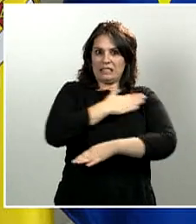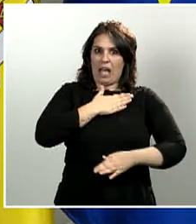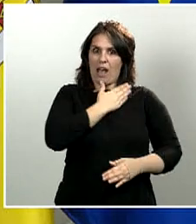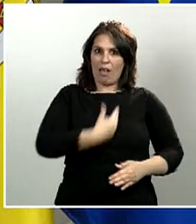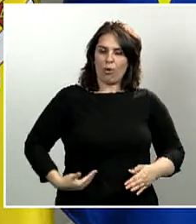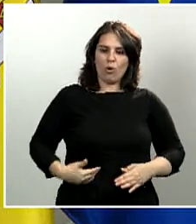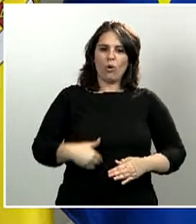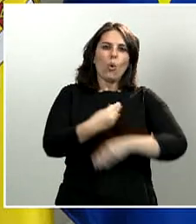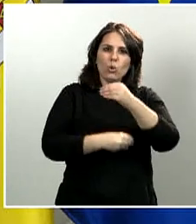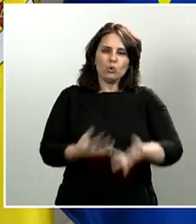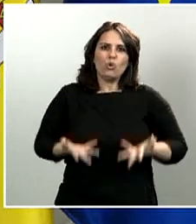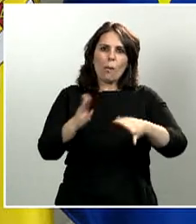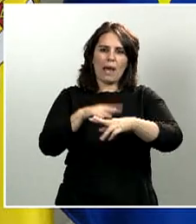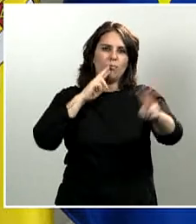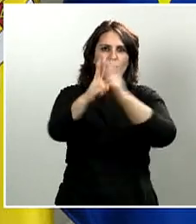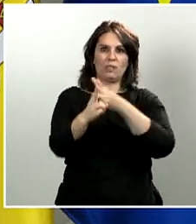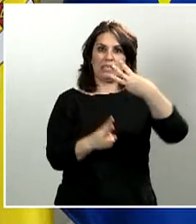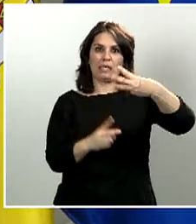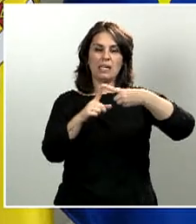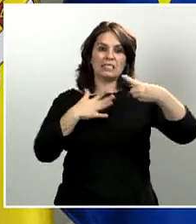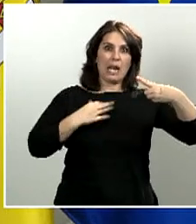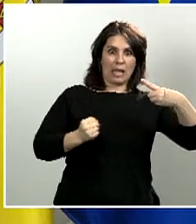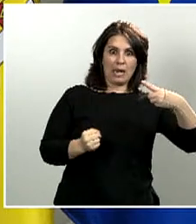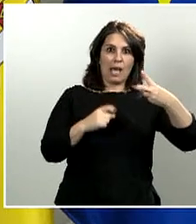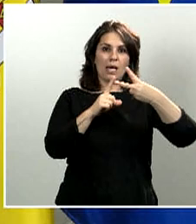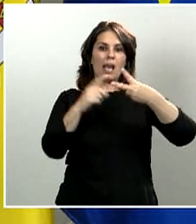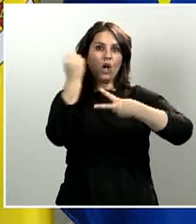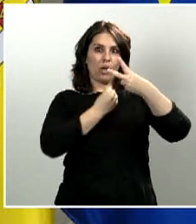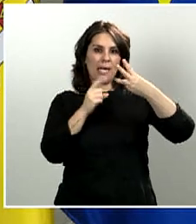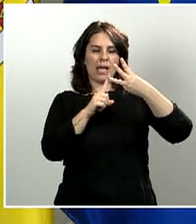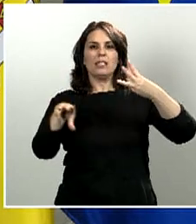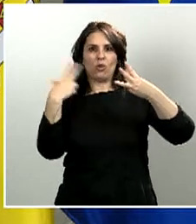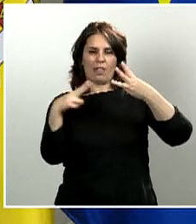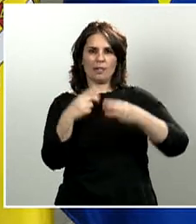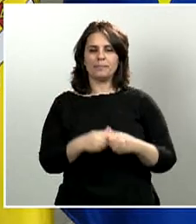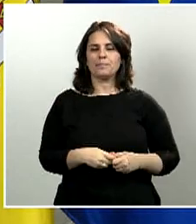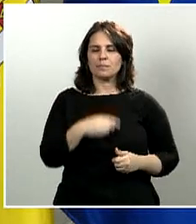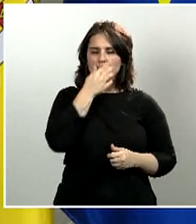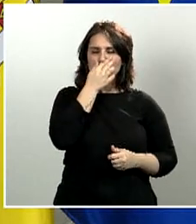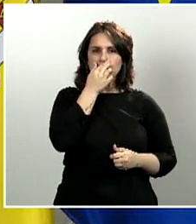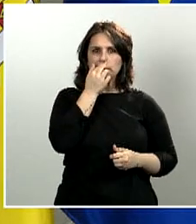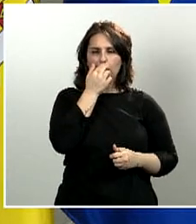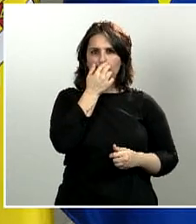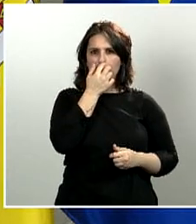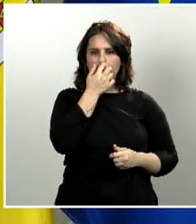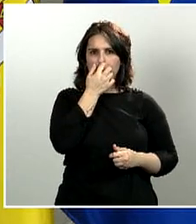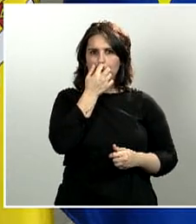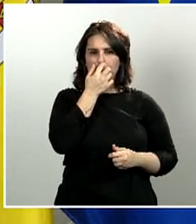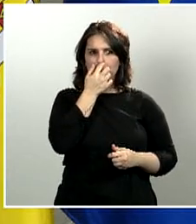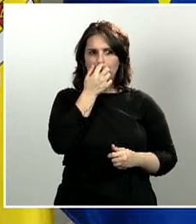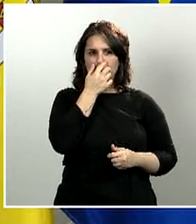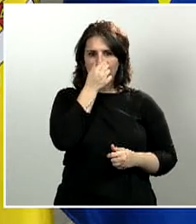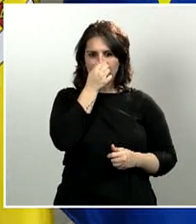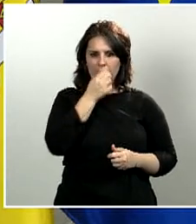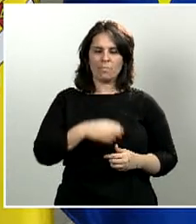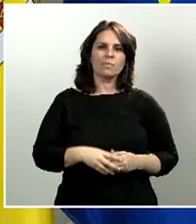una triple vertiente, la sanitaria, la económica y social. Y por eso, en paralelo con las decisiones que se han ido tomando en el ámbito